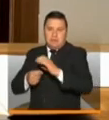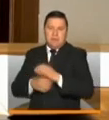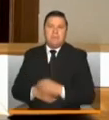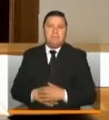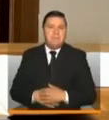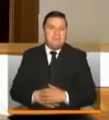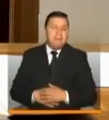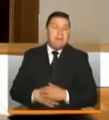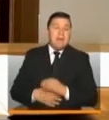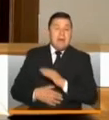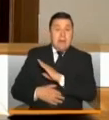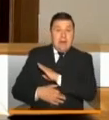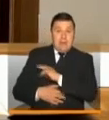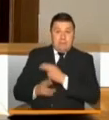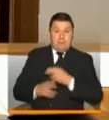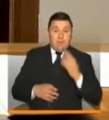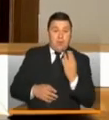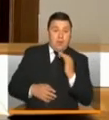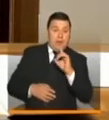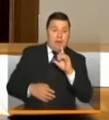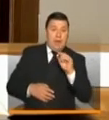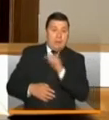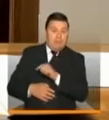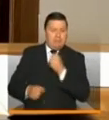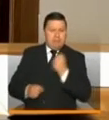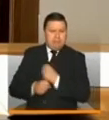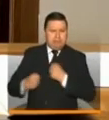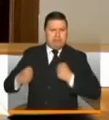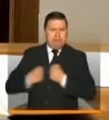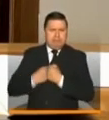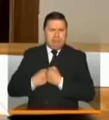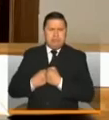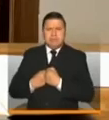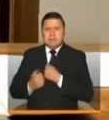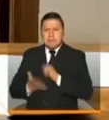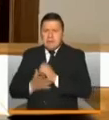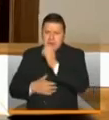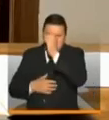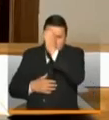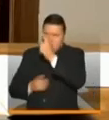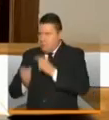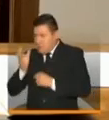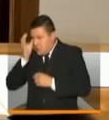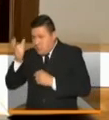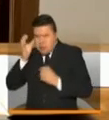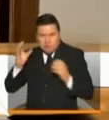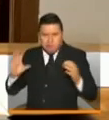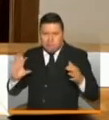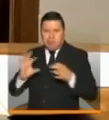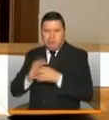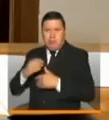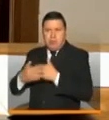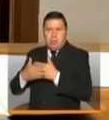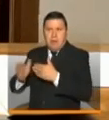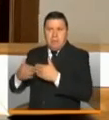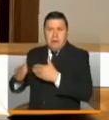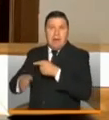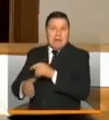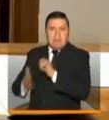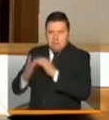Con el alcalde Huirandao y que trabajamos todo ese concepto de lo que debe ser esa gradualidad,